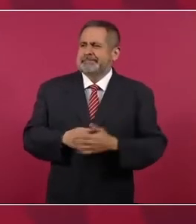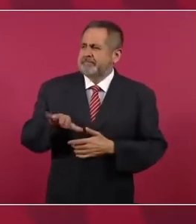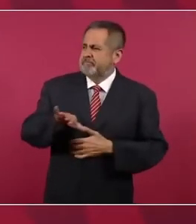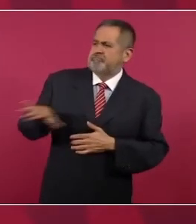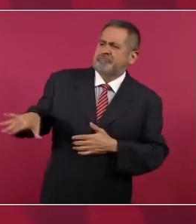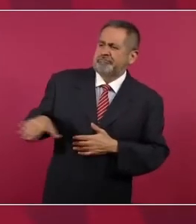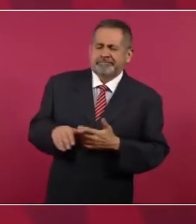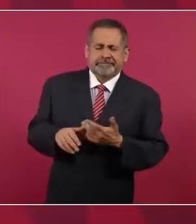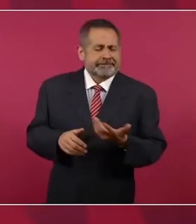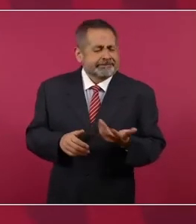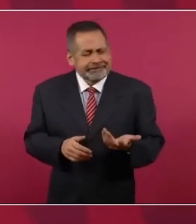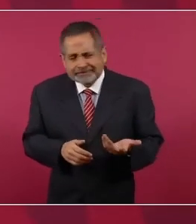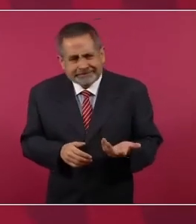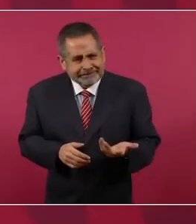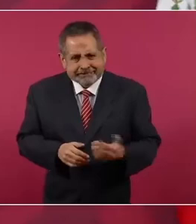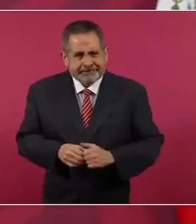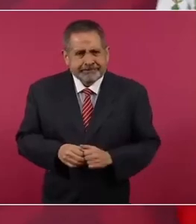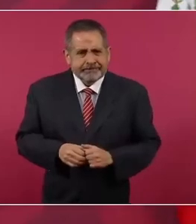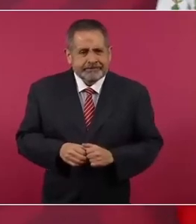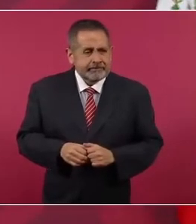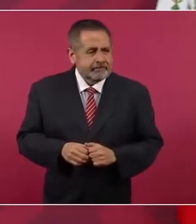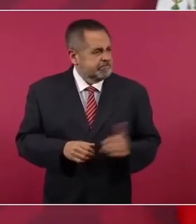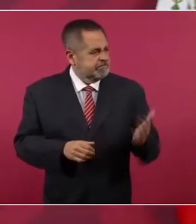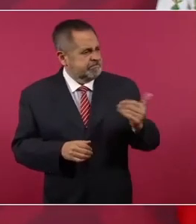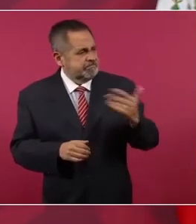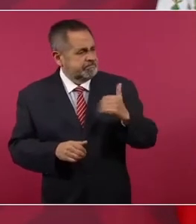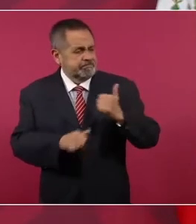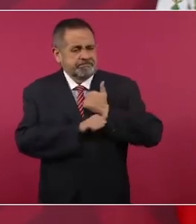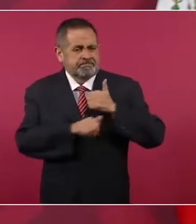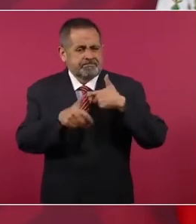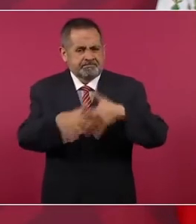al Ejército,